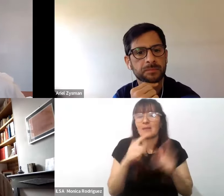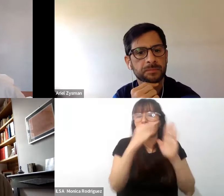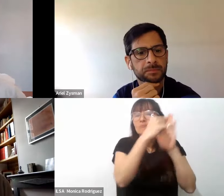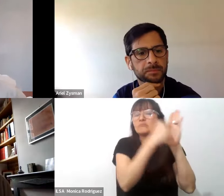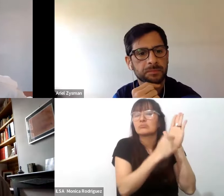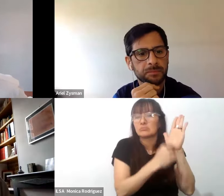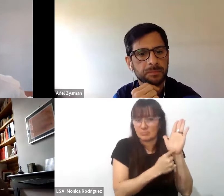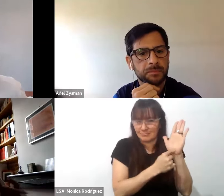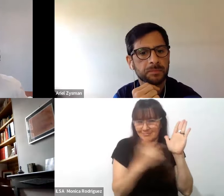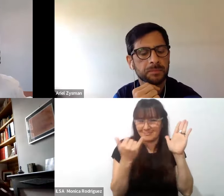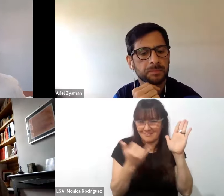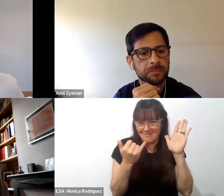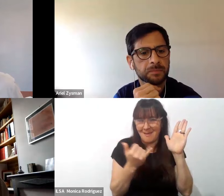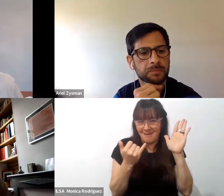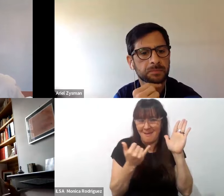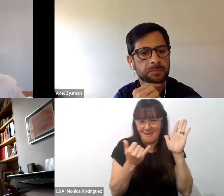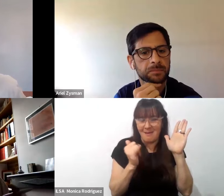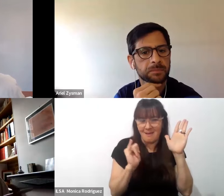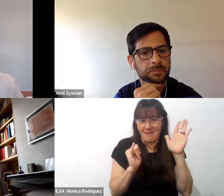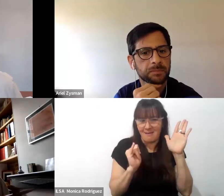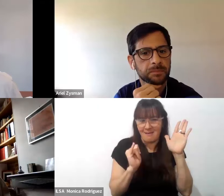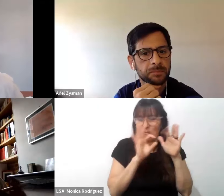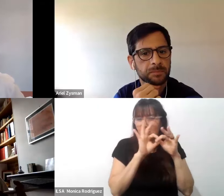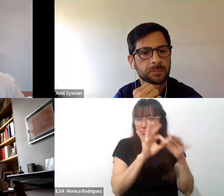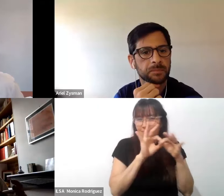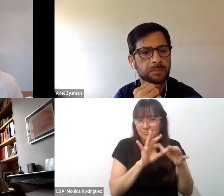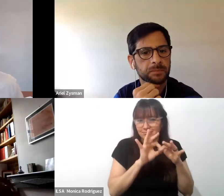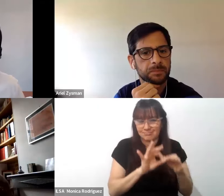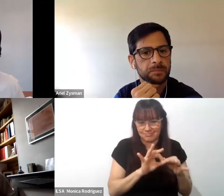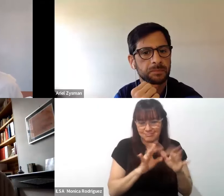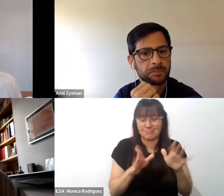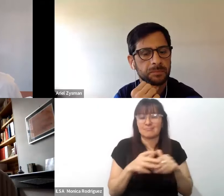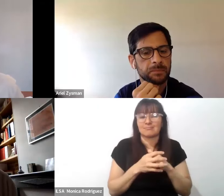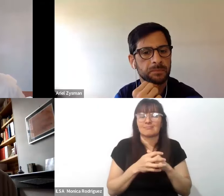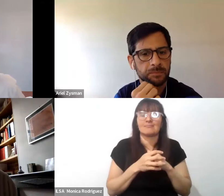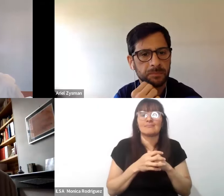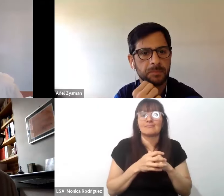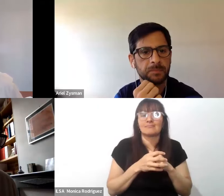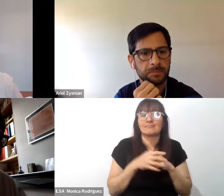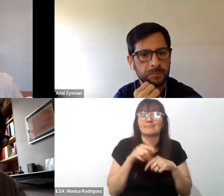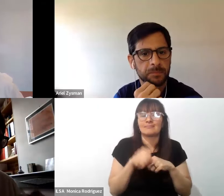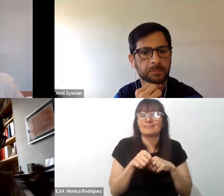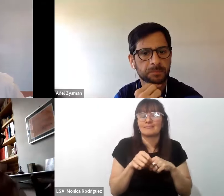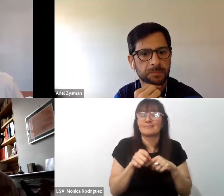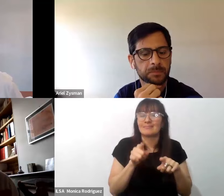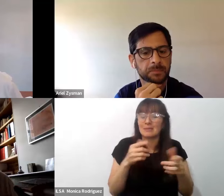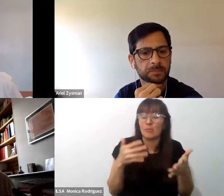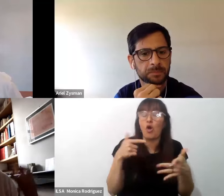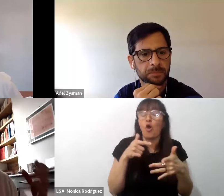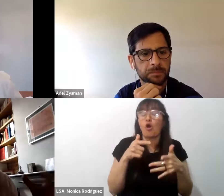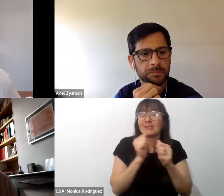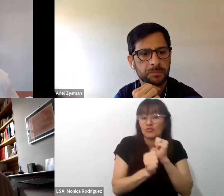de unión que me han tocado tanto en la aproximación histórica